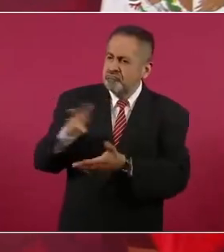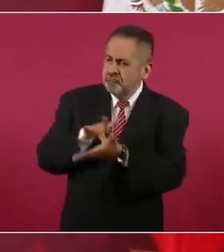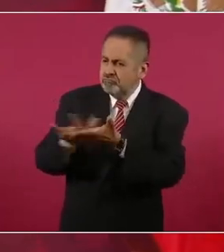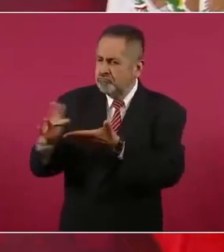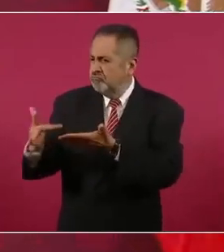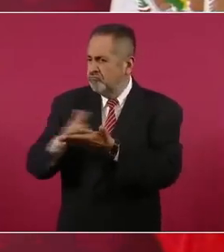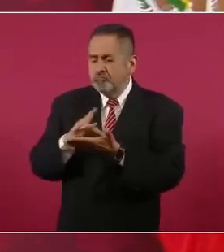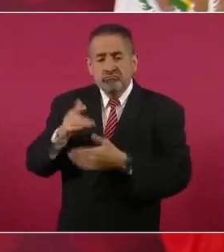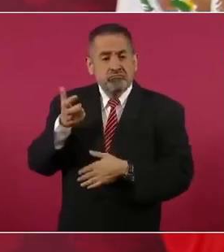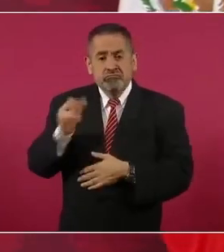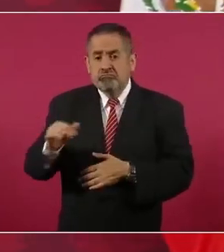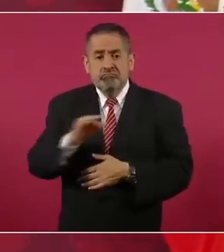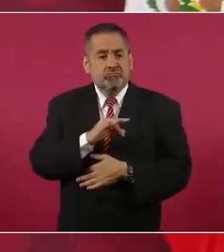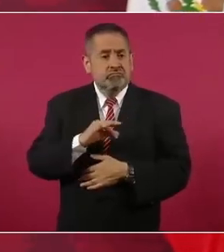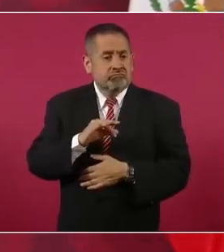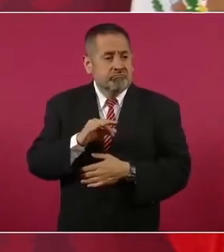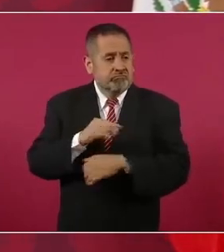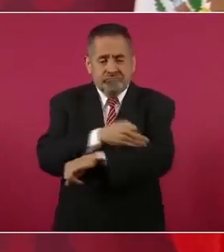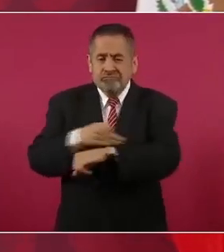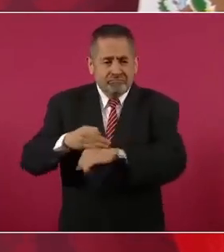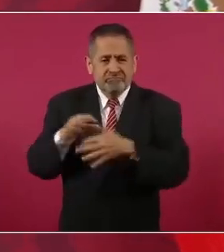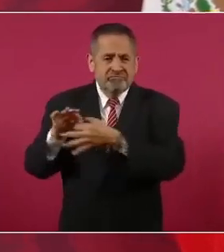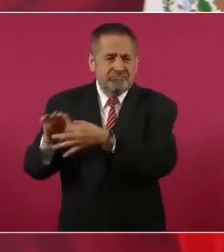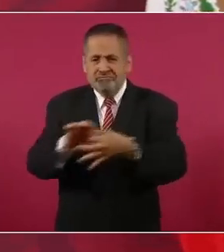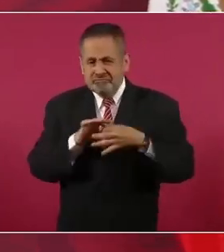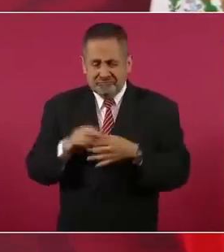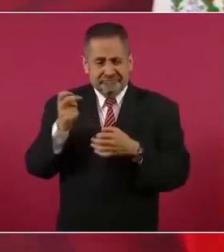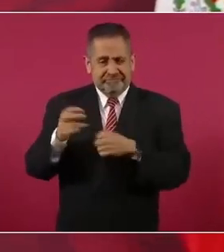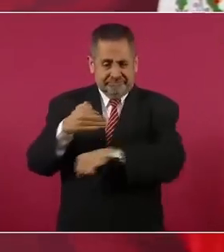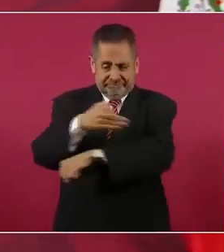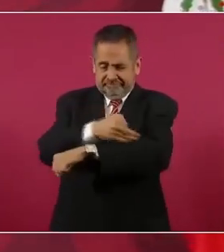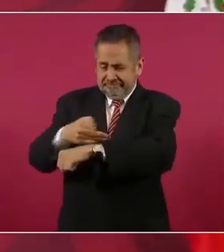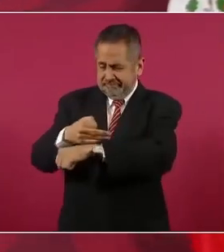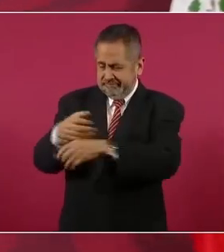en las familias, que es la institución